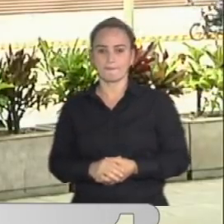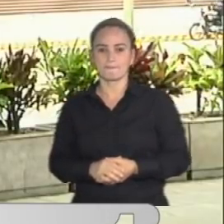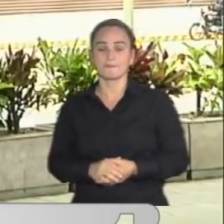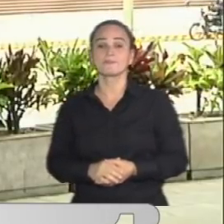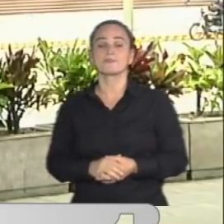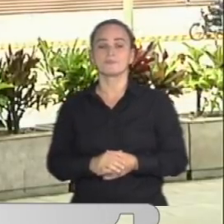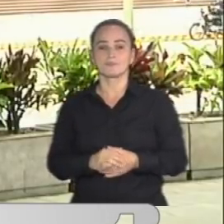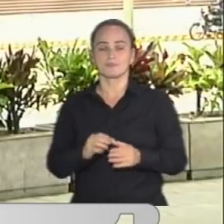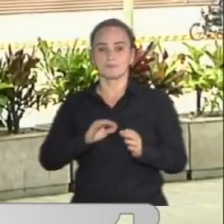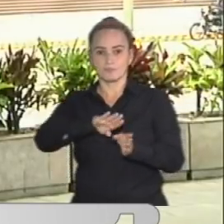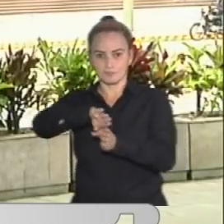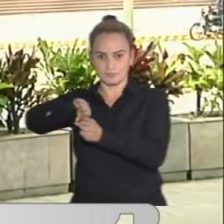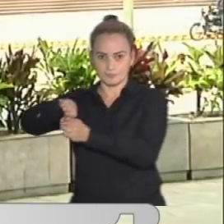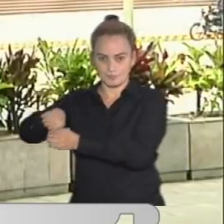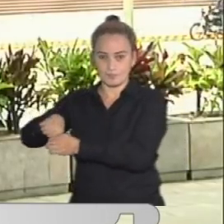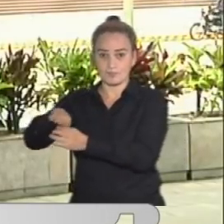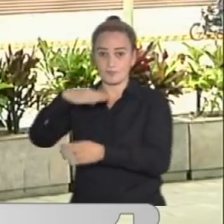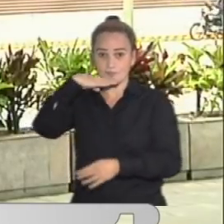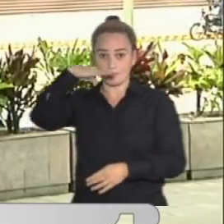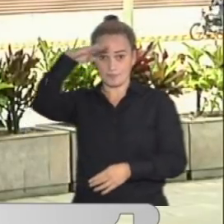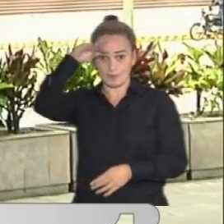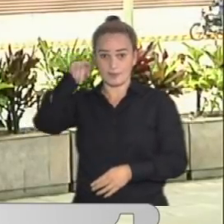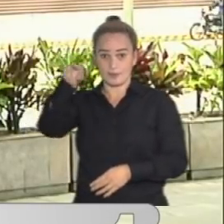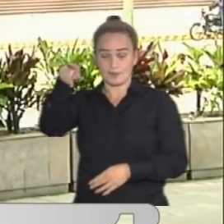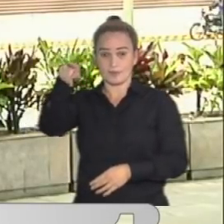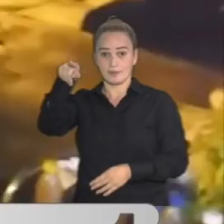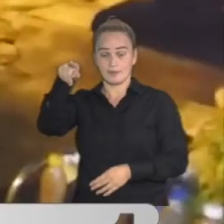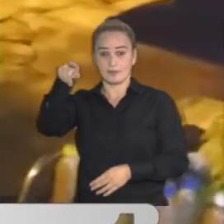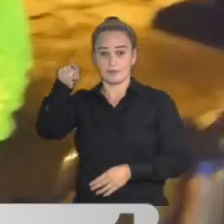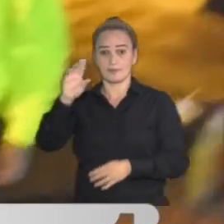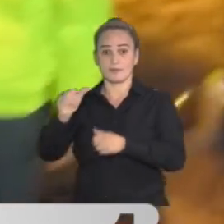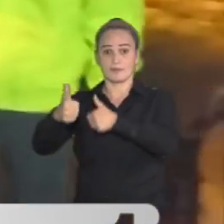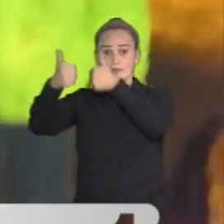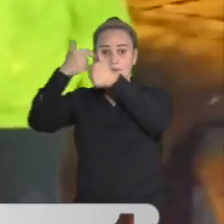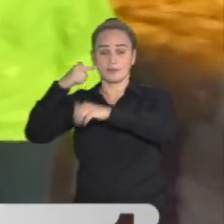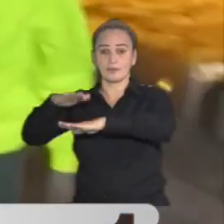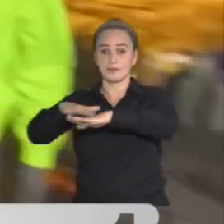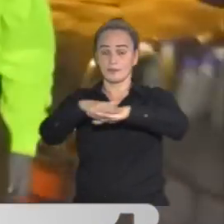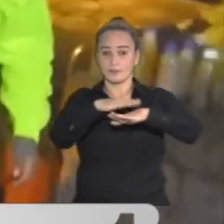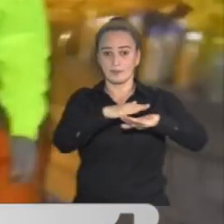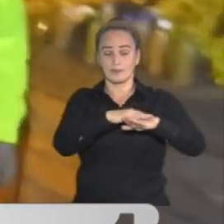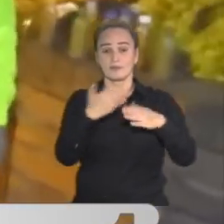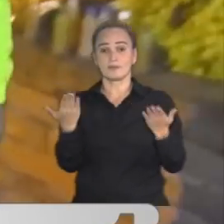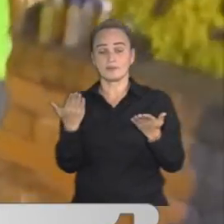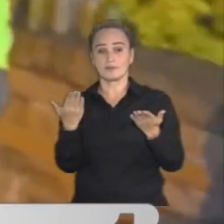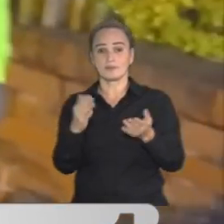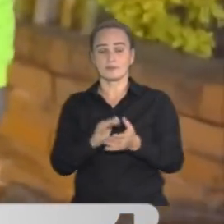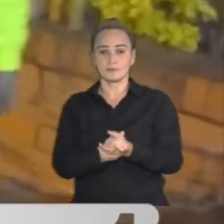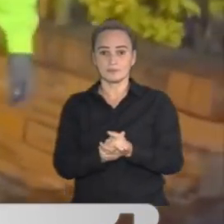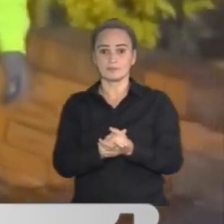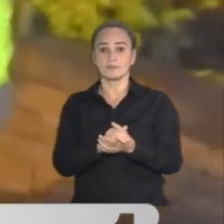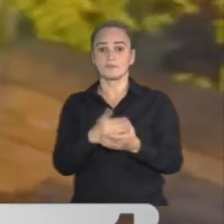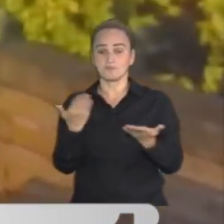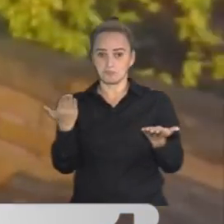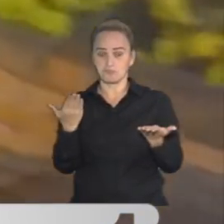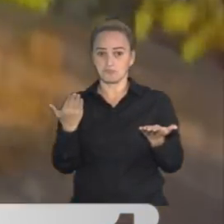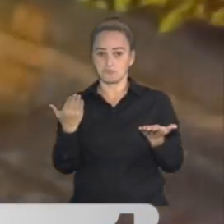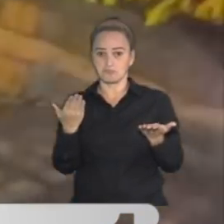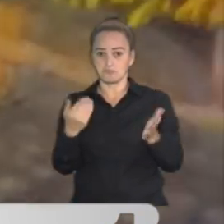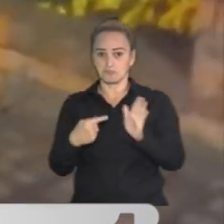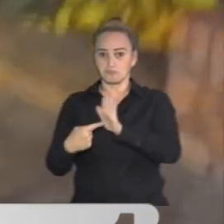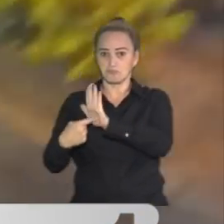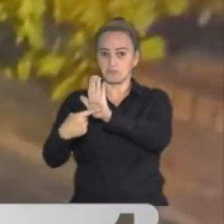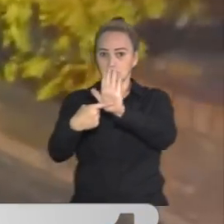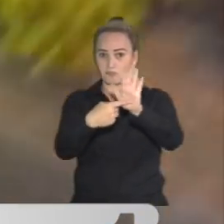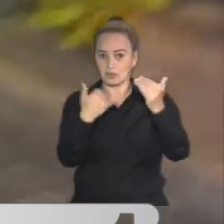Bueno, en otro momento aquí en Medellín, las autoridades del Valle de la Burra mostraron una mejora en el tema de